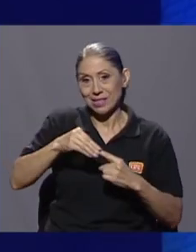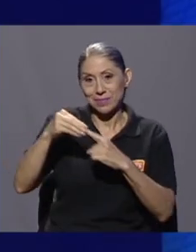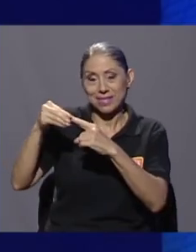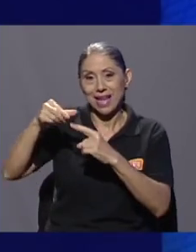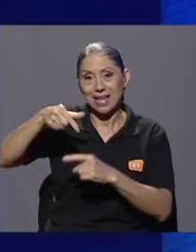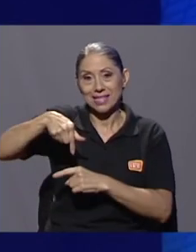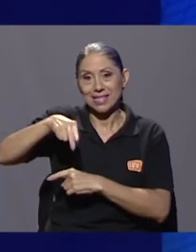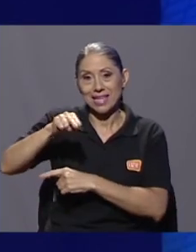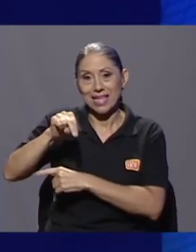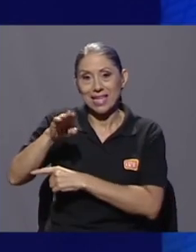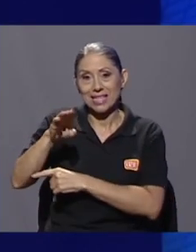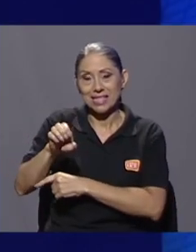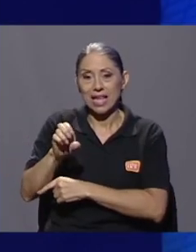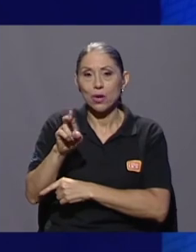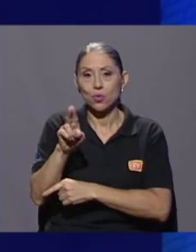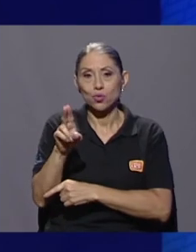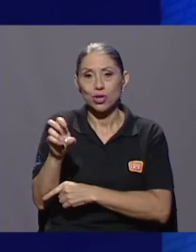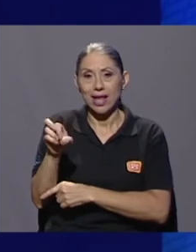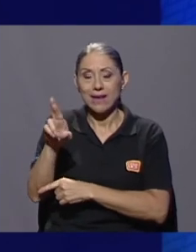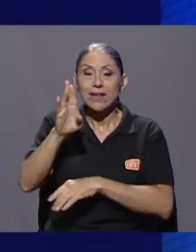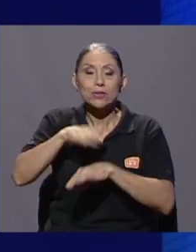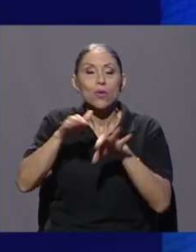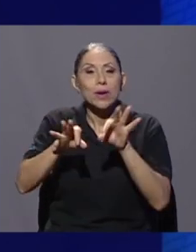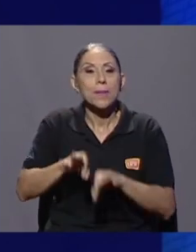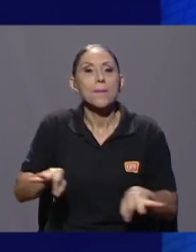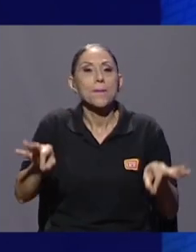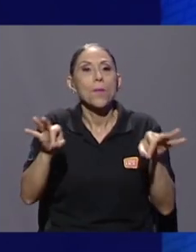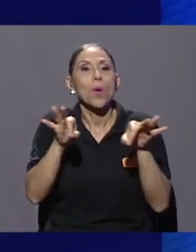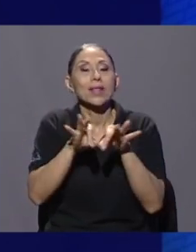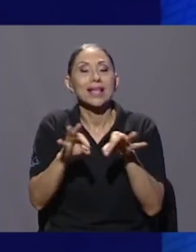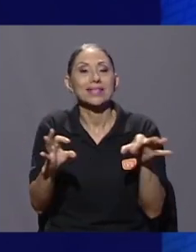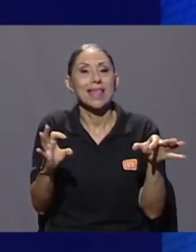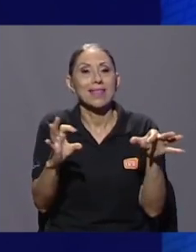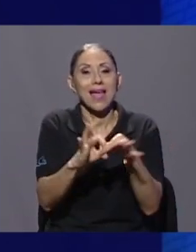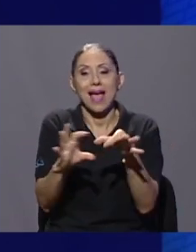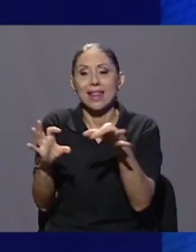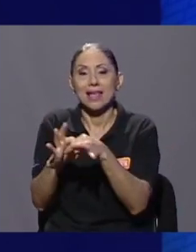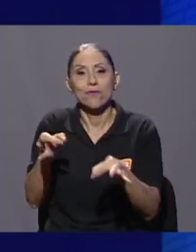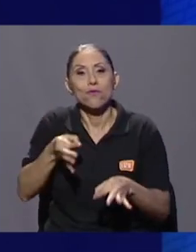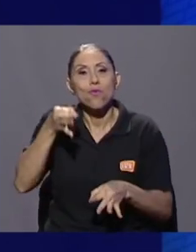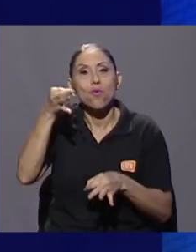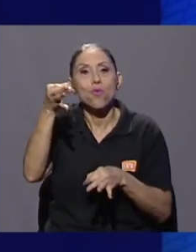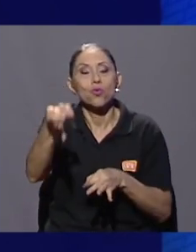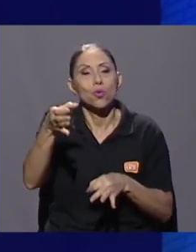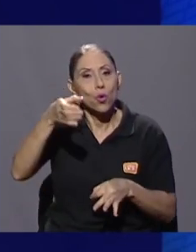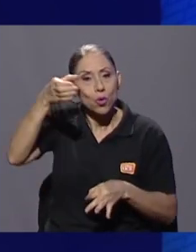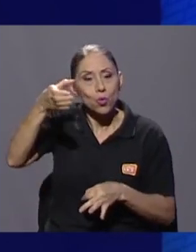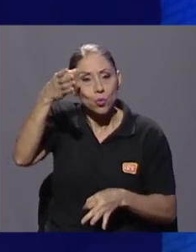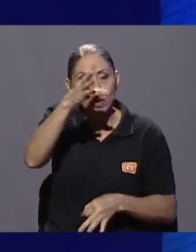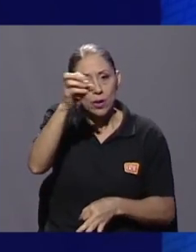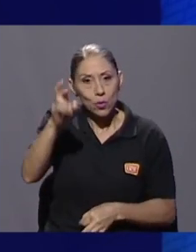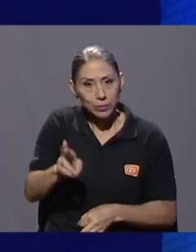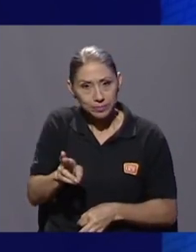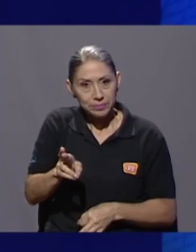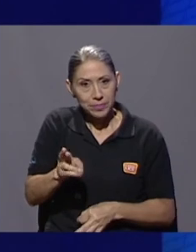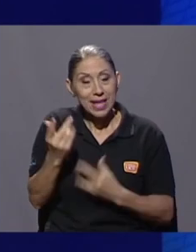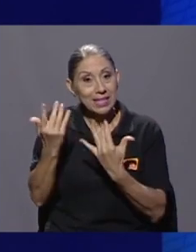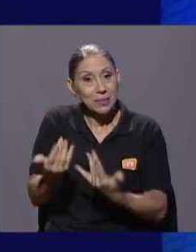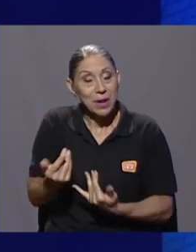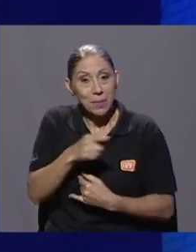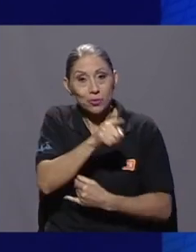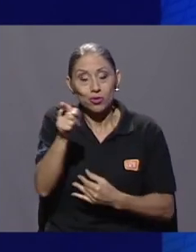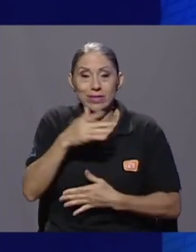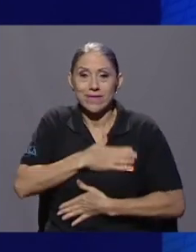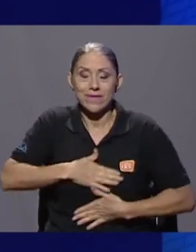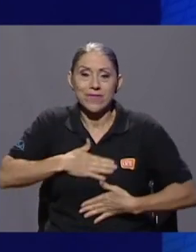UCR, acerca de la importancia de las alianzas y el futuro del sector cultural en nuestro país. Esperamos que hayan disfrutado